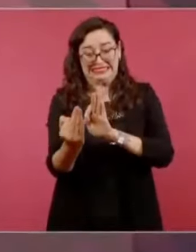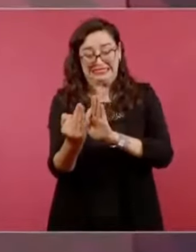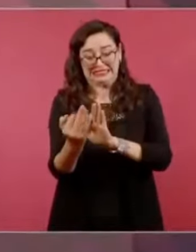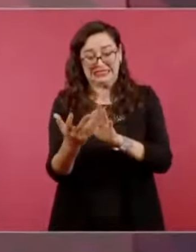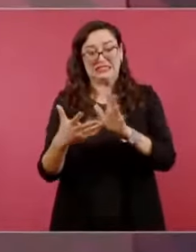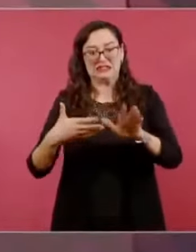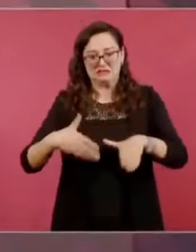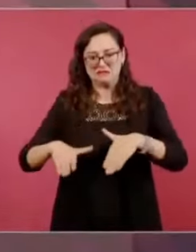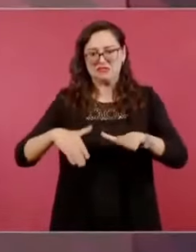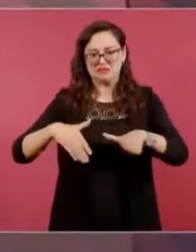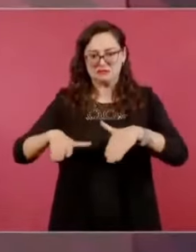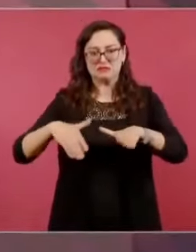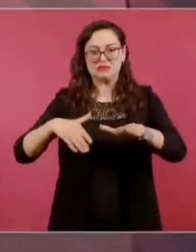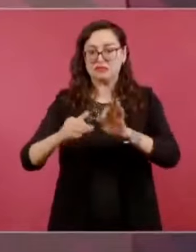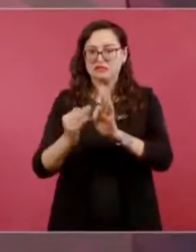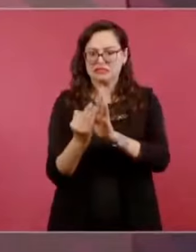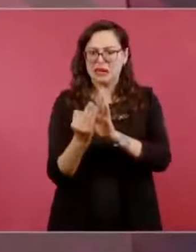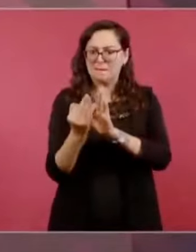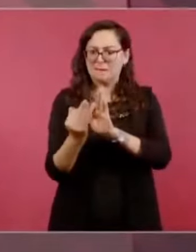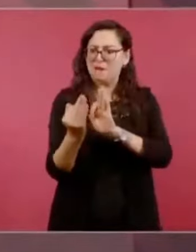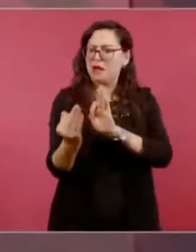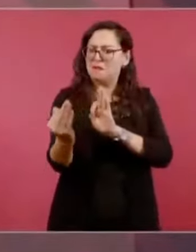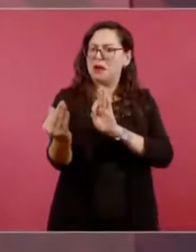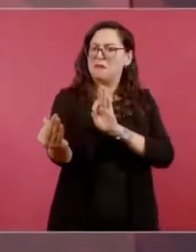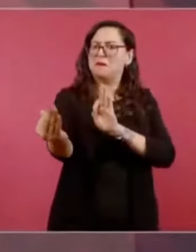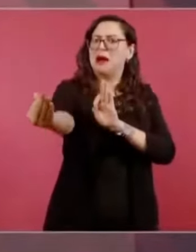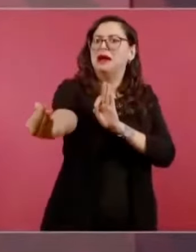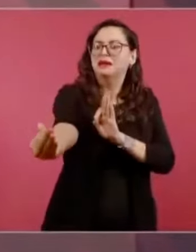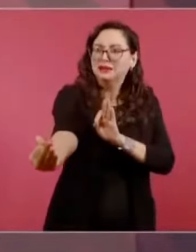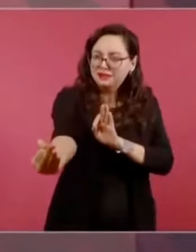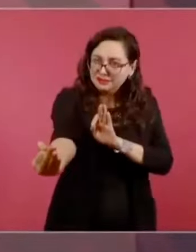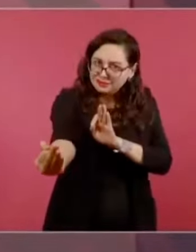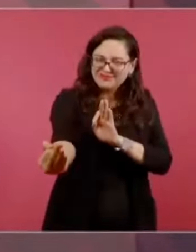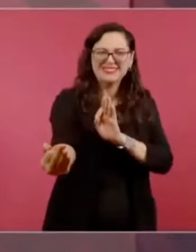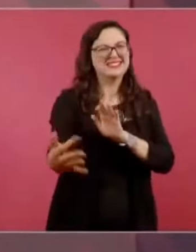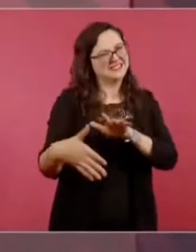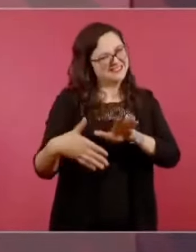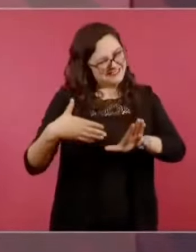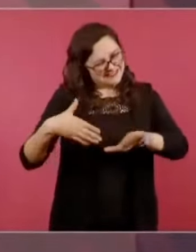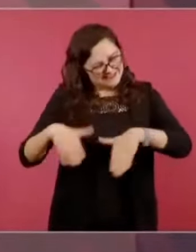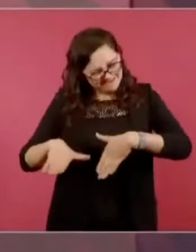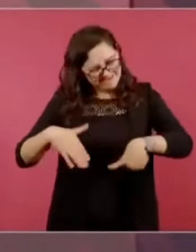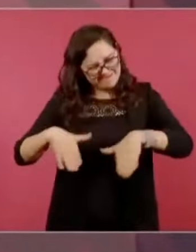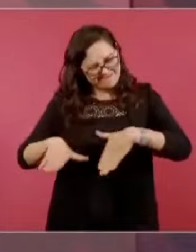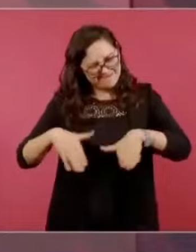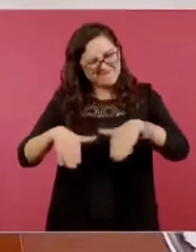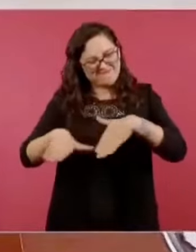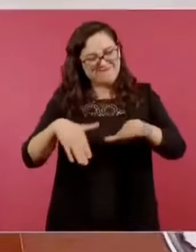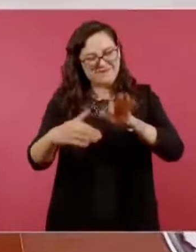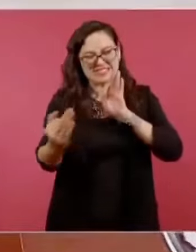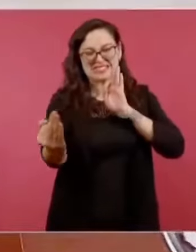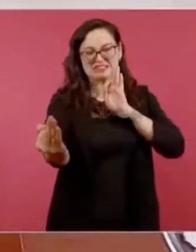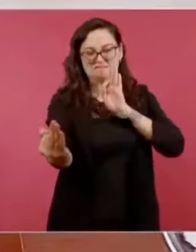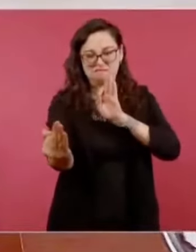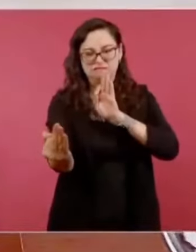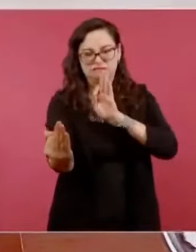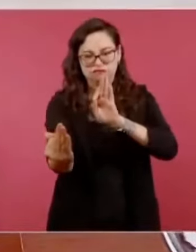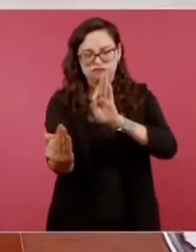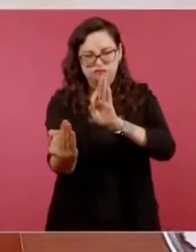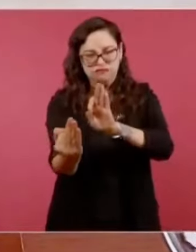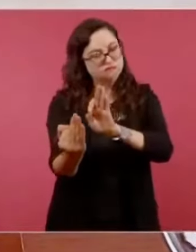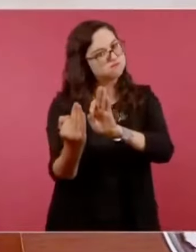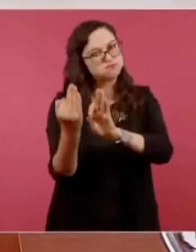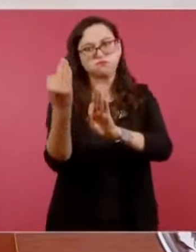hacia ese ideal y se nos seguía alejando. Y al final concluía